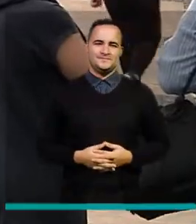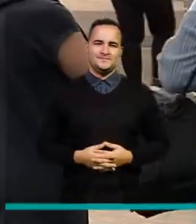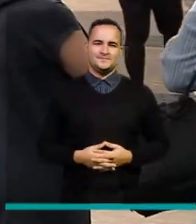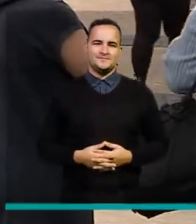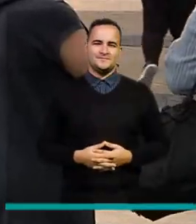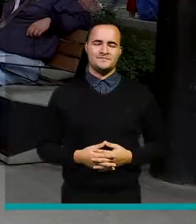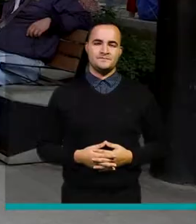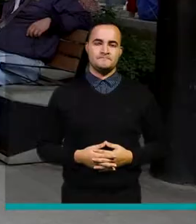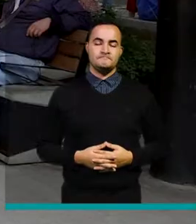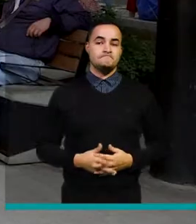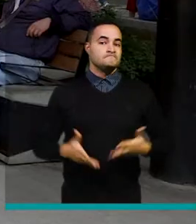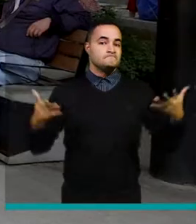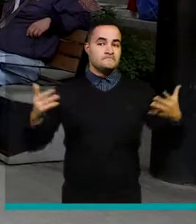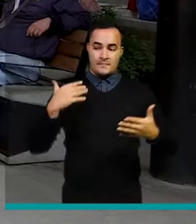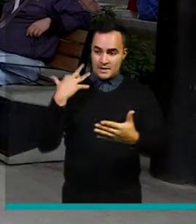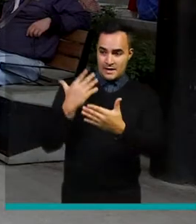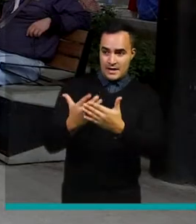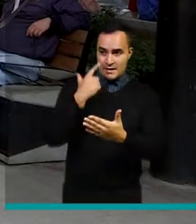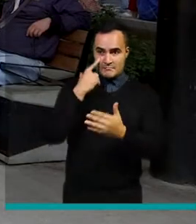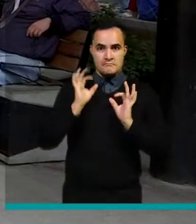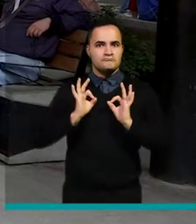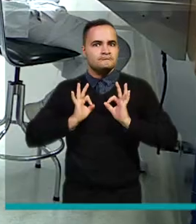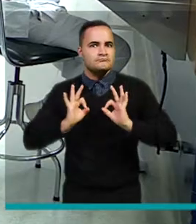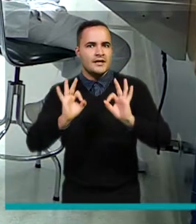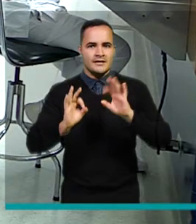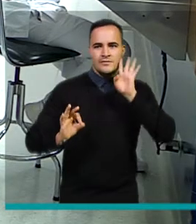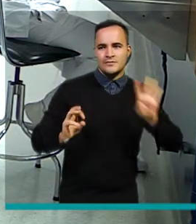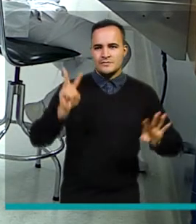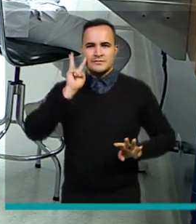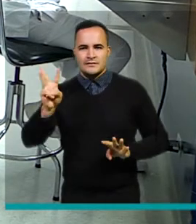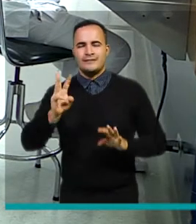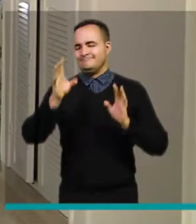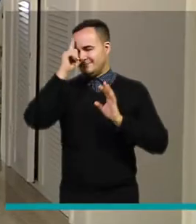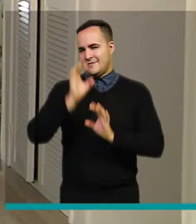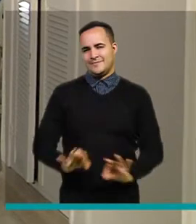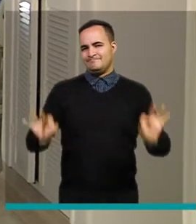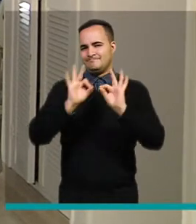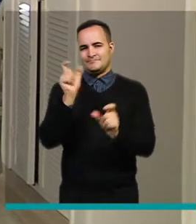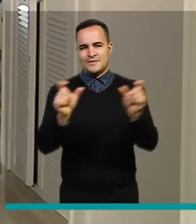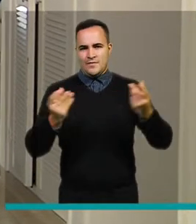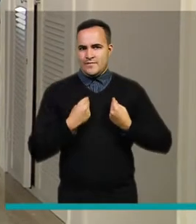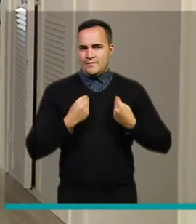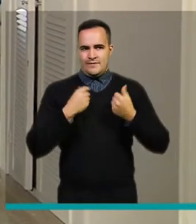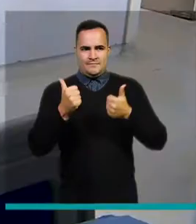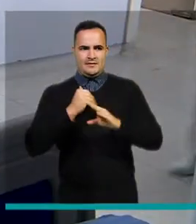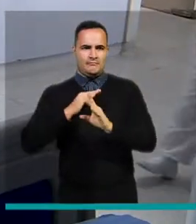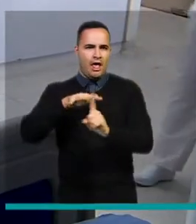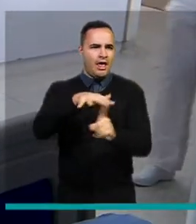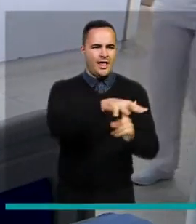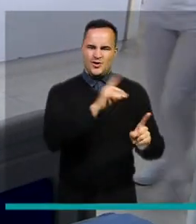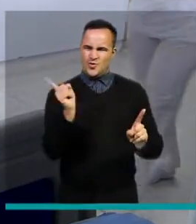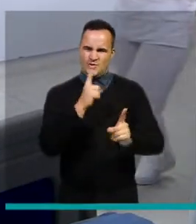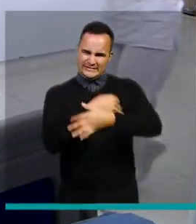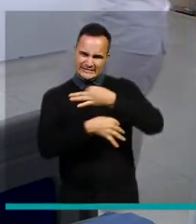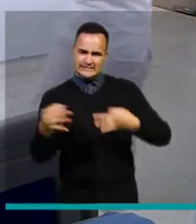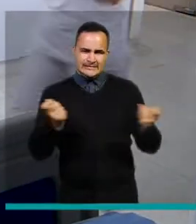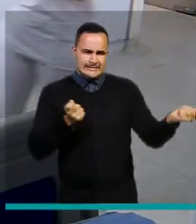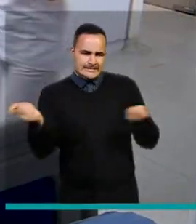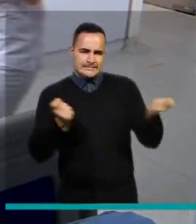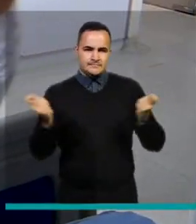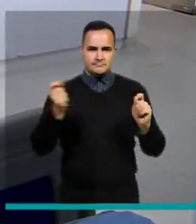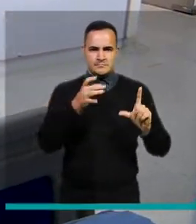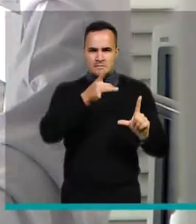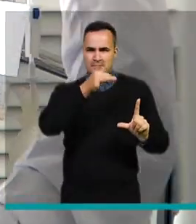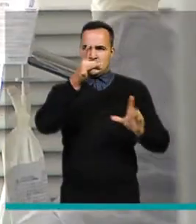Hasta el momento el éxito de la medida se refleja en la preservación de la vida y el control del aumento de la curva de contagios. Por